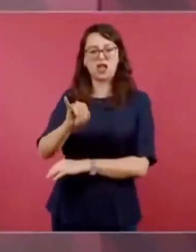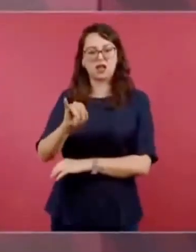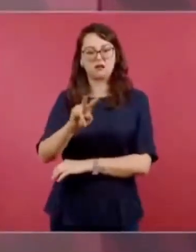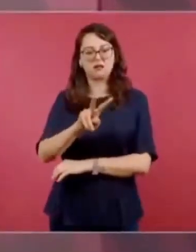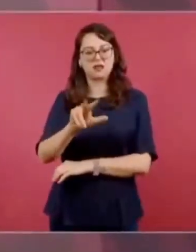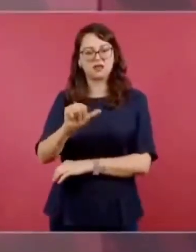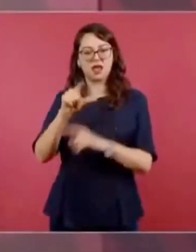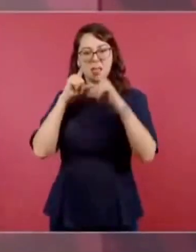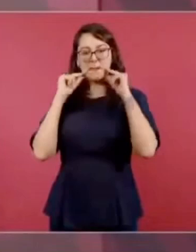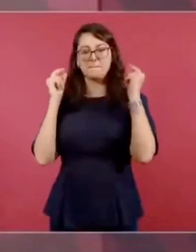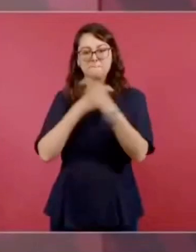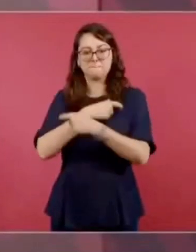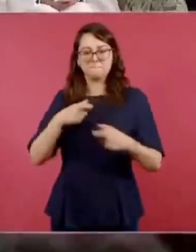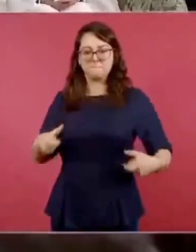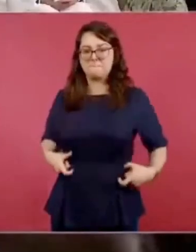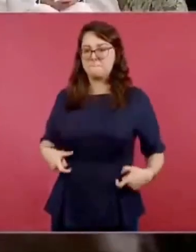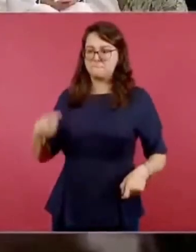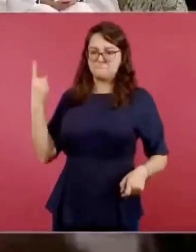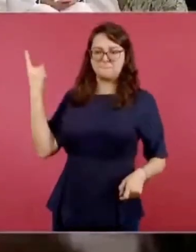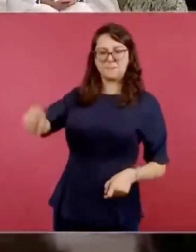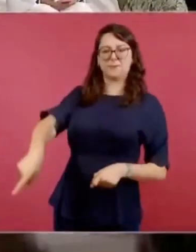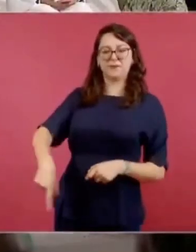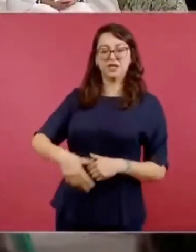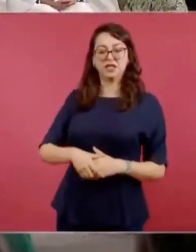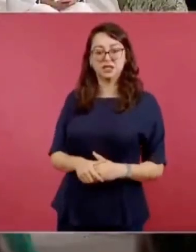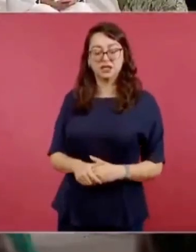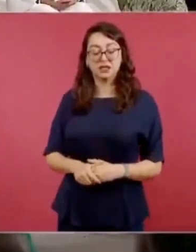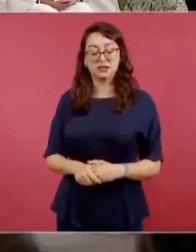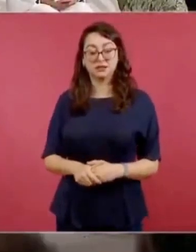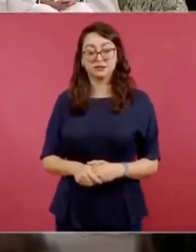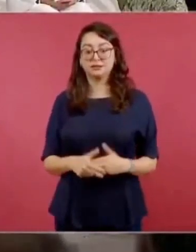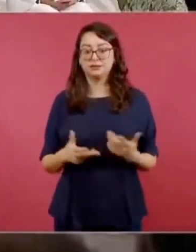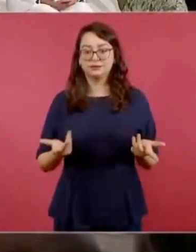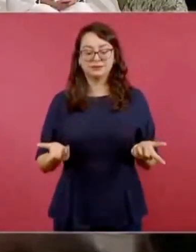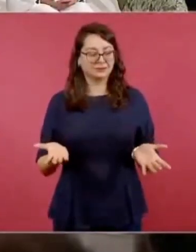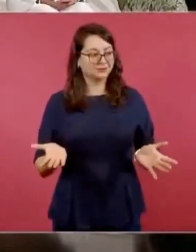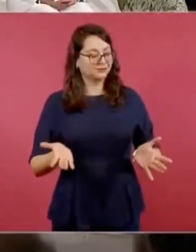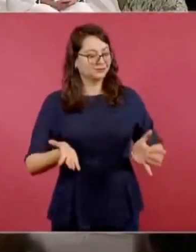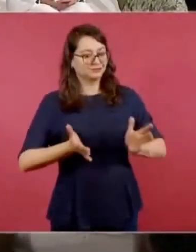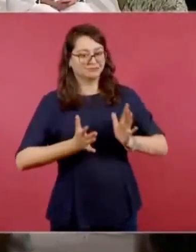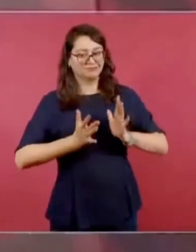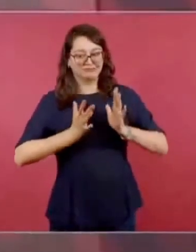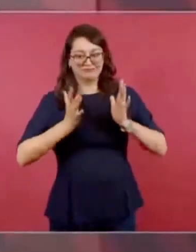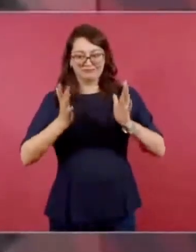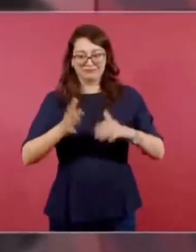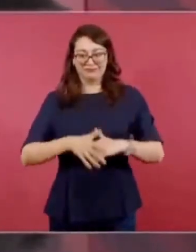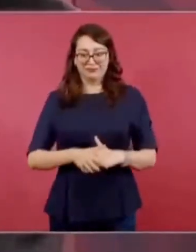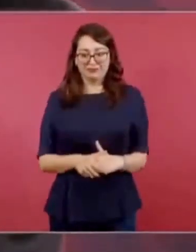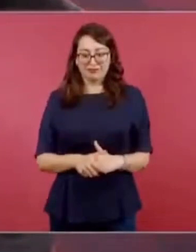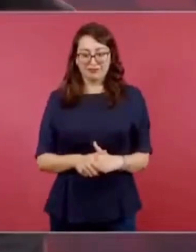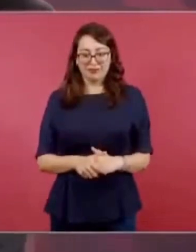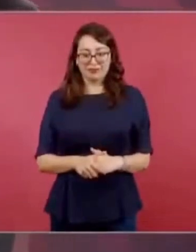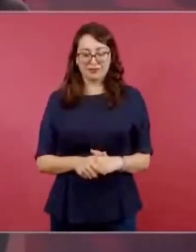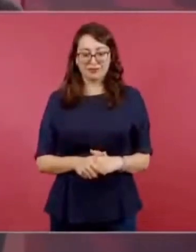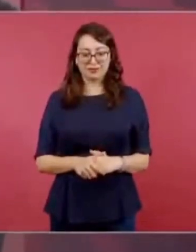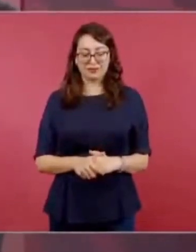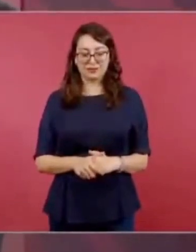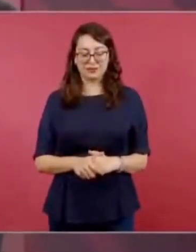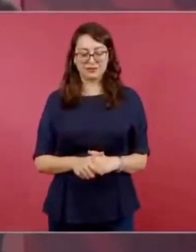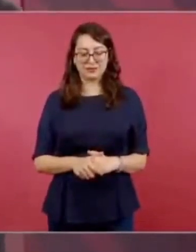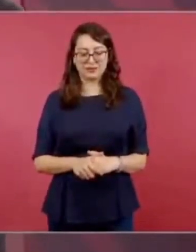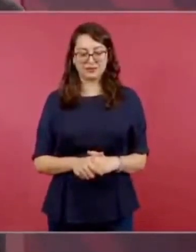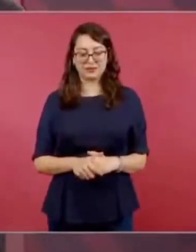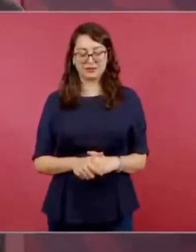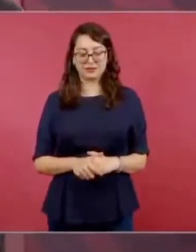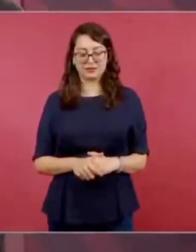Aquí transcribo esa sentencia, nada más a ver si alcanzo a leer